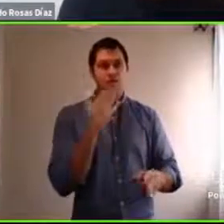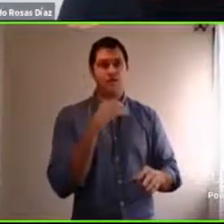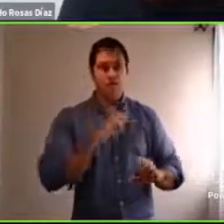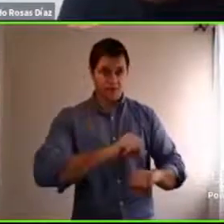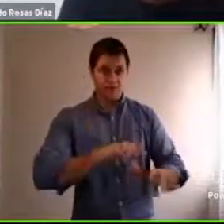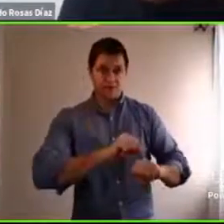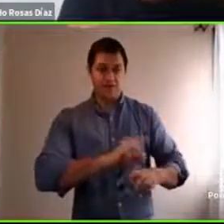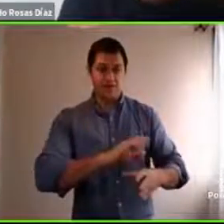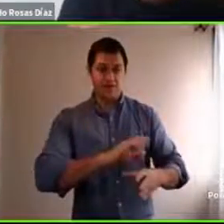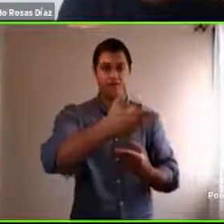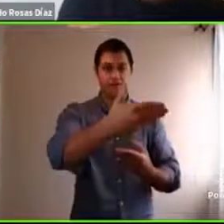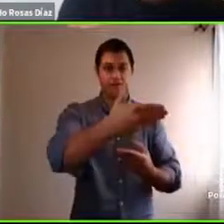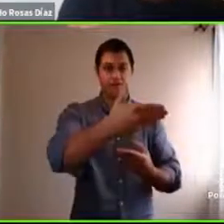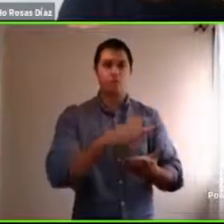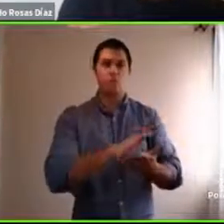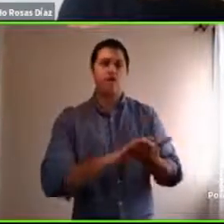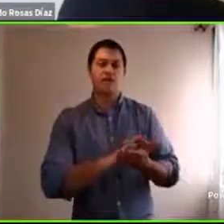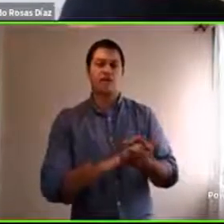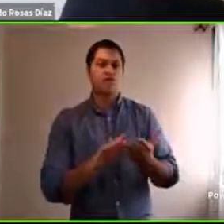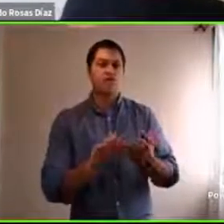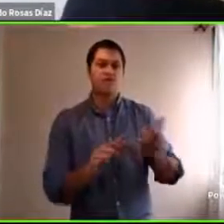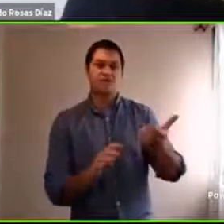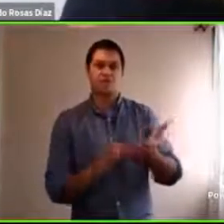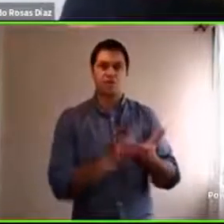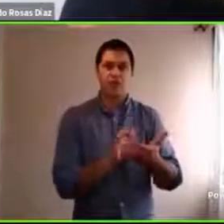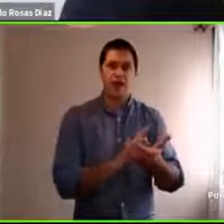a través del celular o de la pantalla.